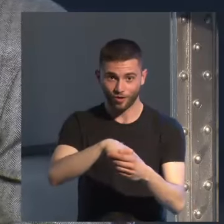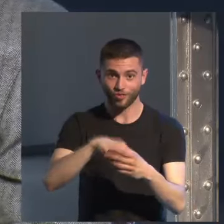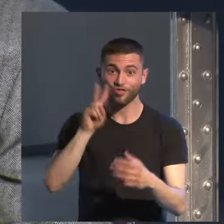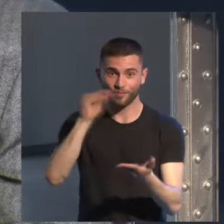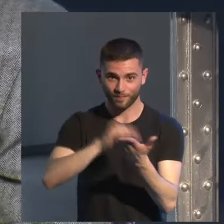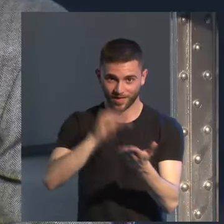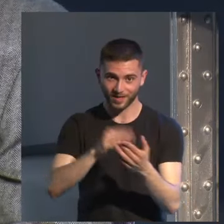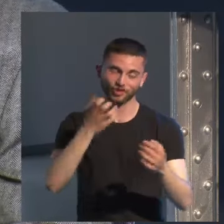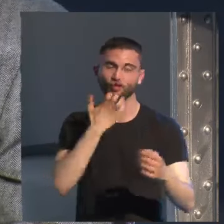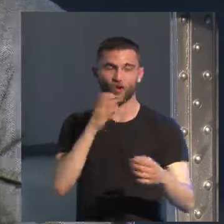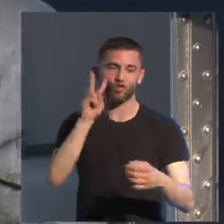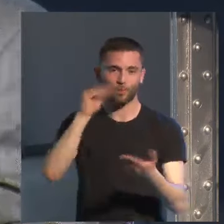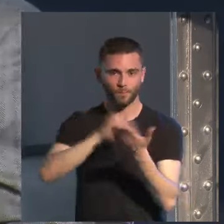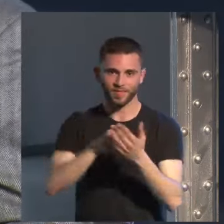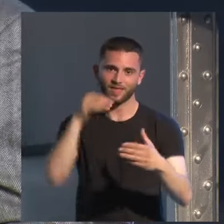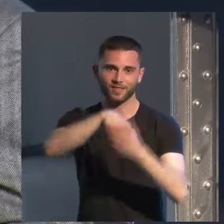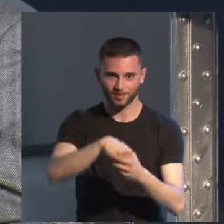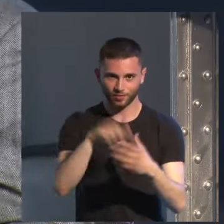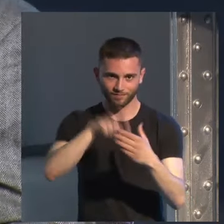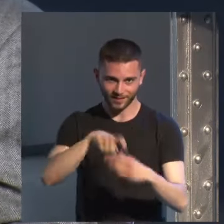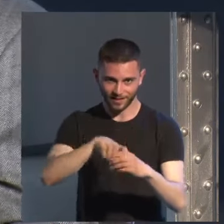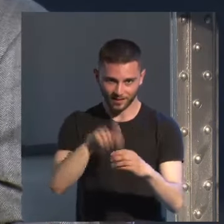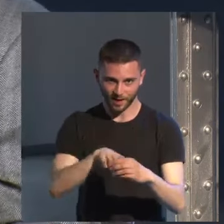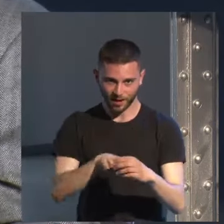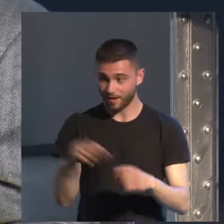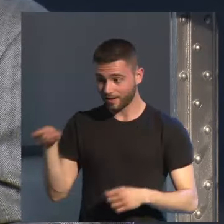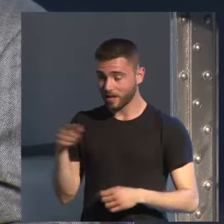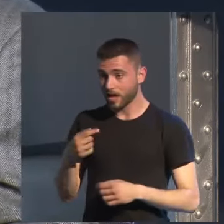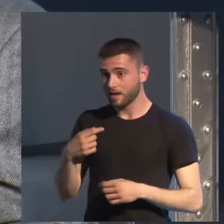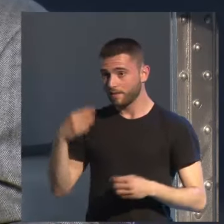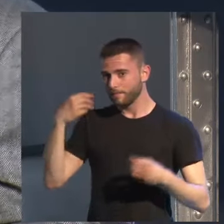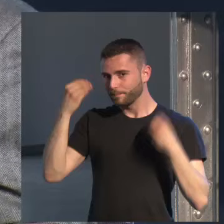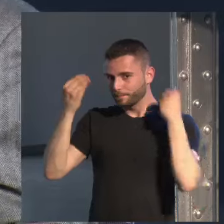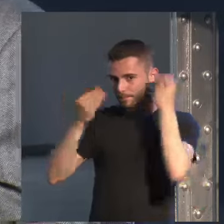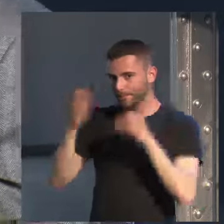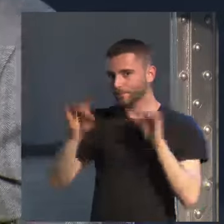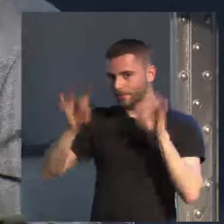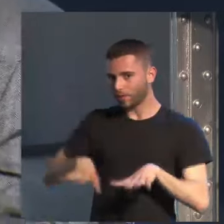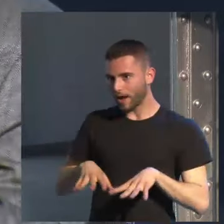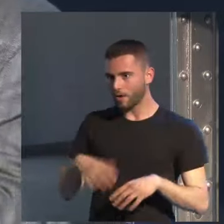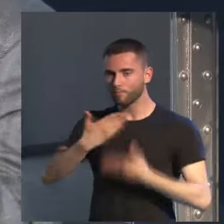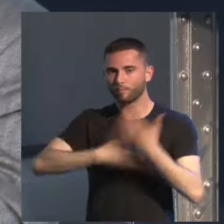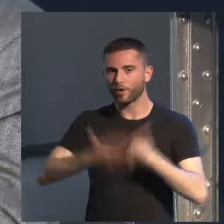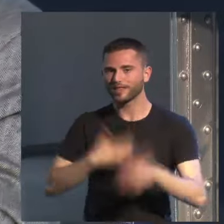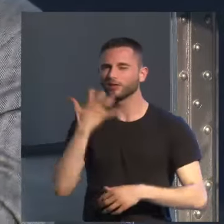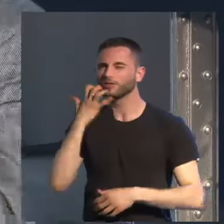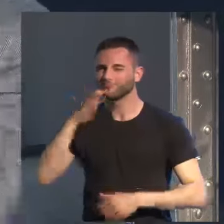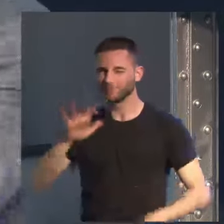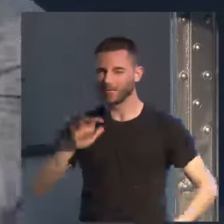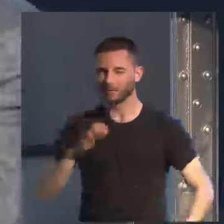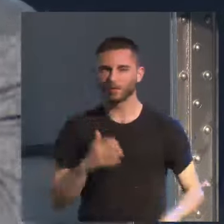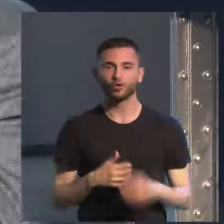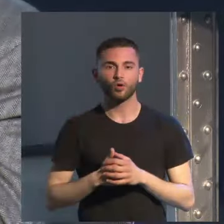segundo porque y creo que a ti te habrá pasado lo mismo hay un proceso de extrañamiento de lo que uno